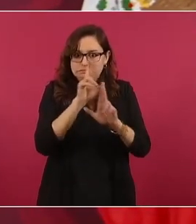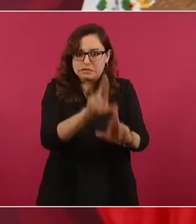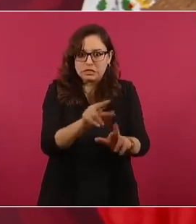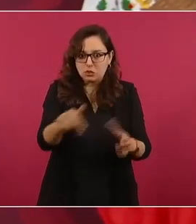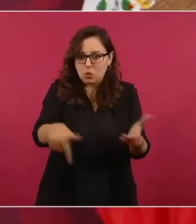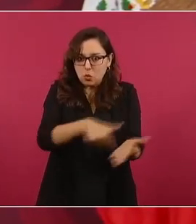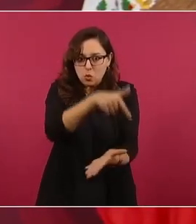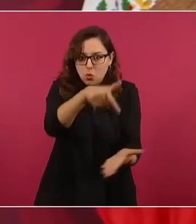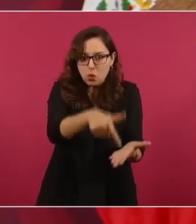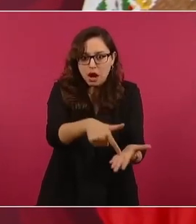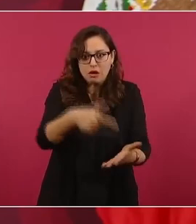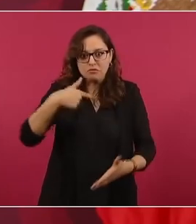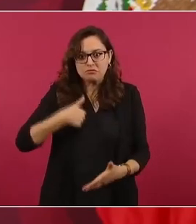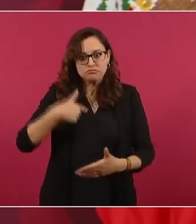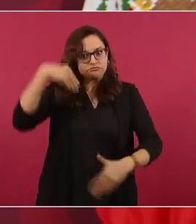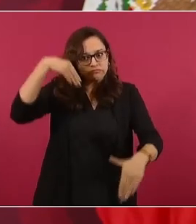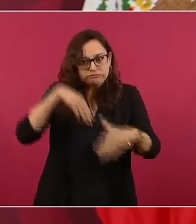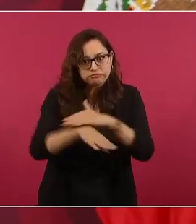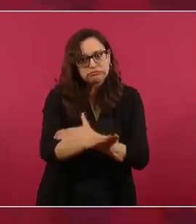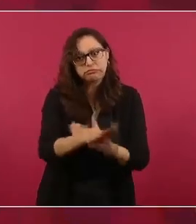con nadie,